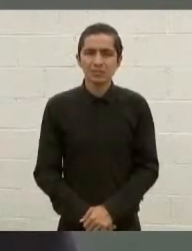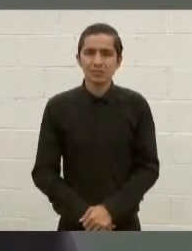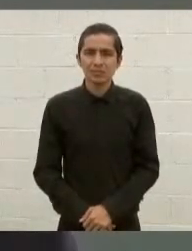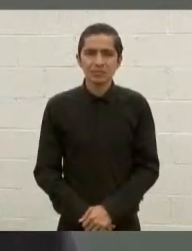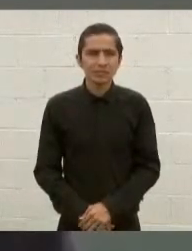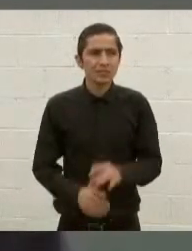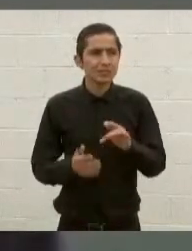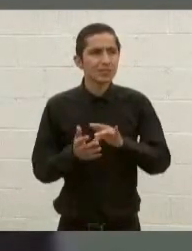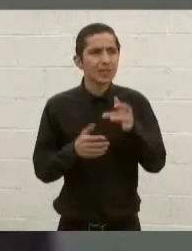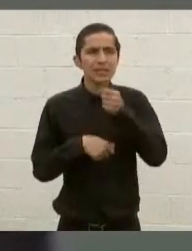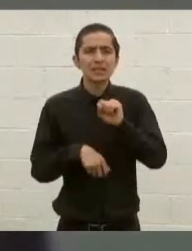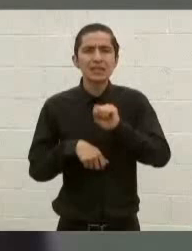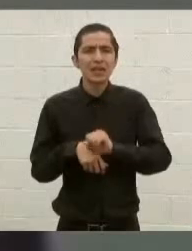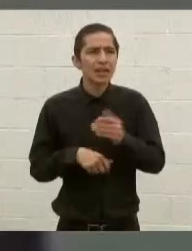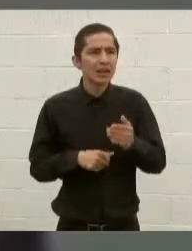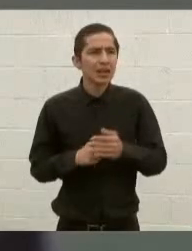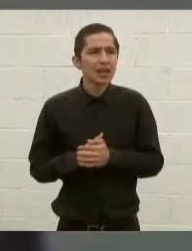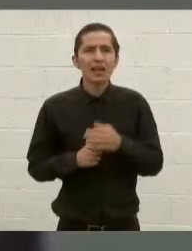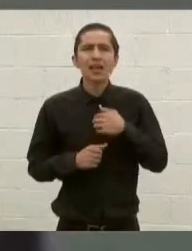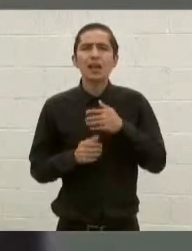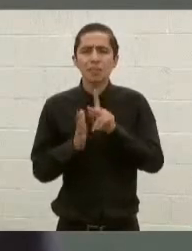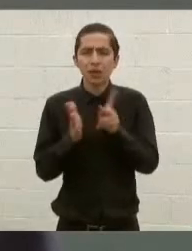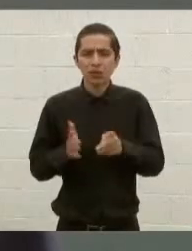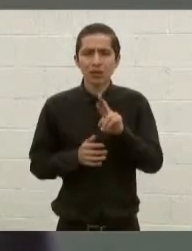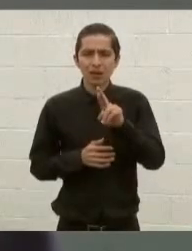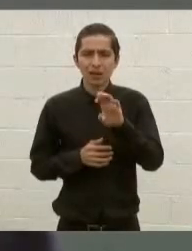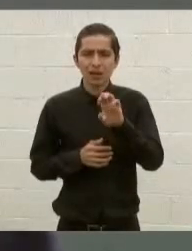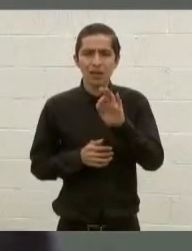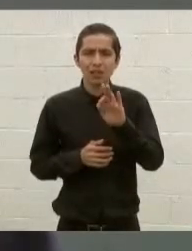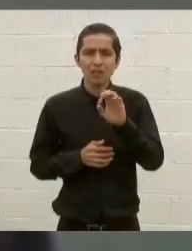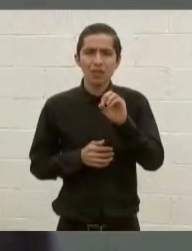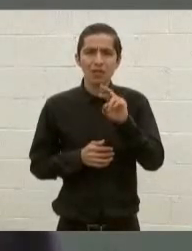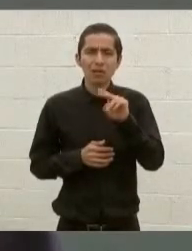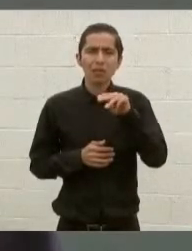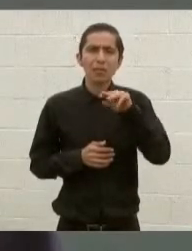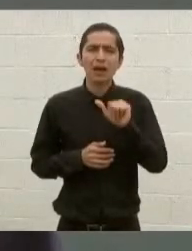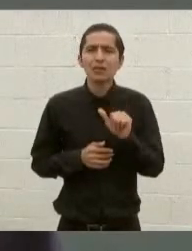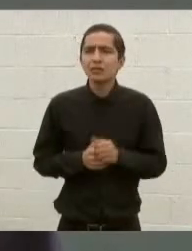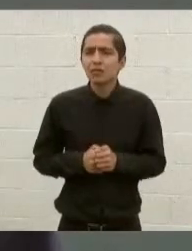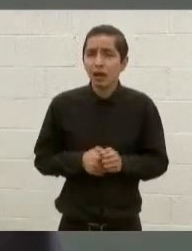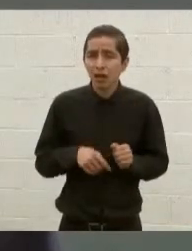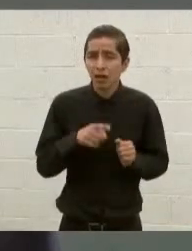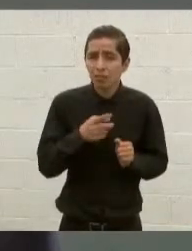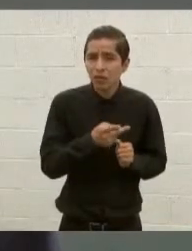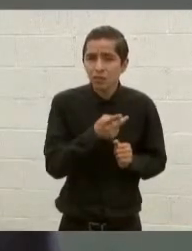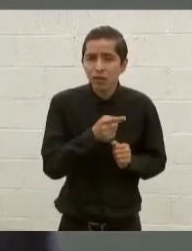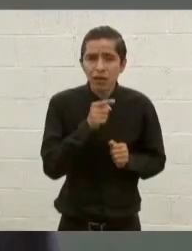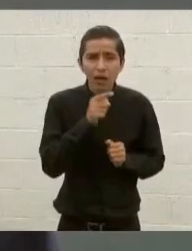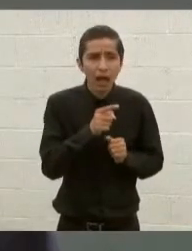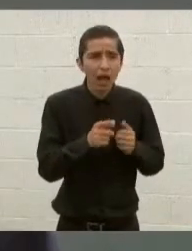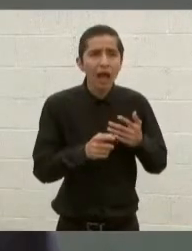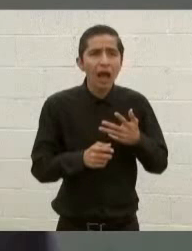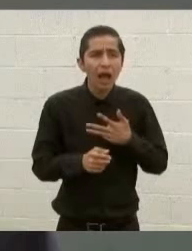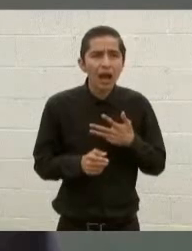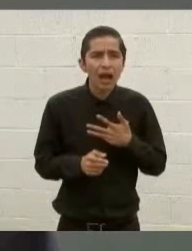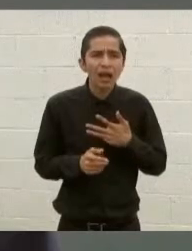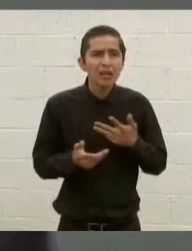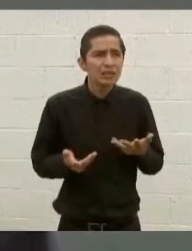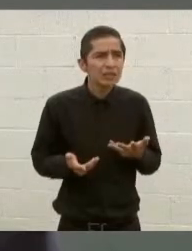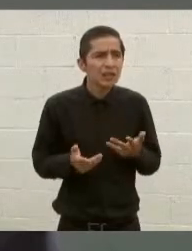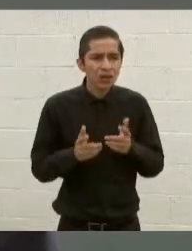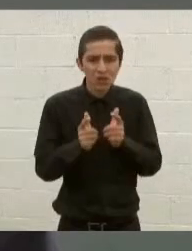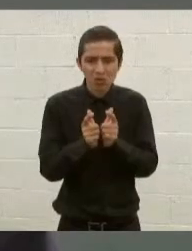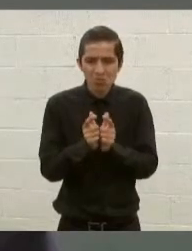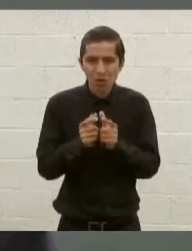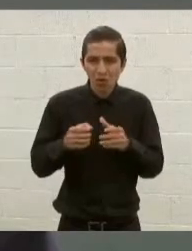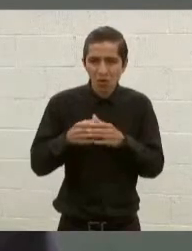Gracias, secretario Benito Jiménez, de Reforma. Si tienen antecedentes de que este grupo de